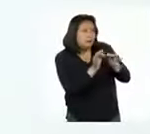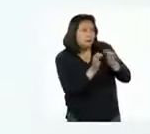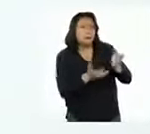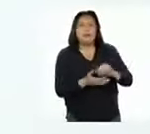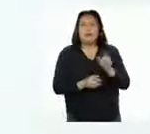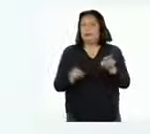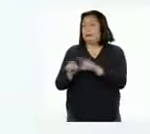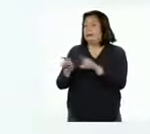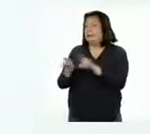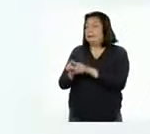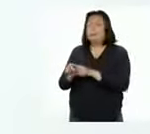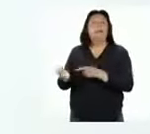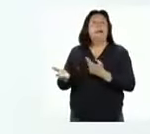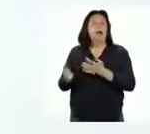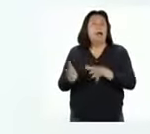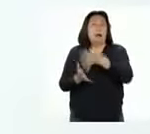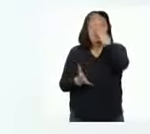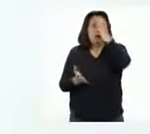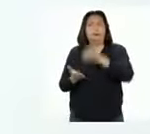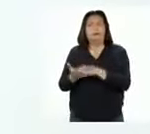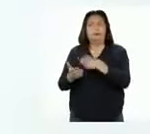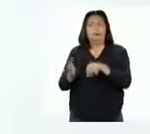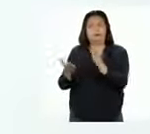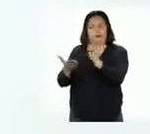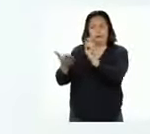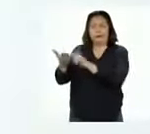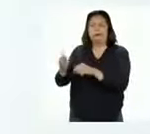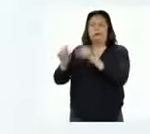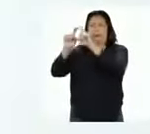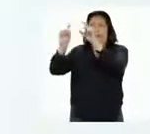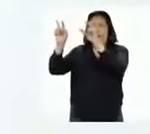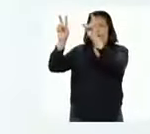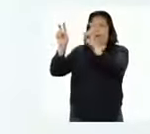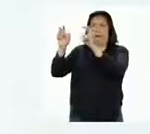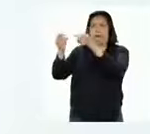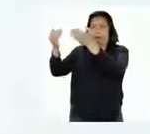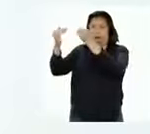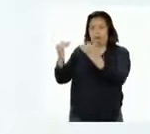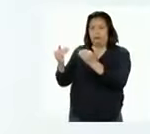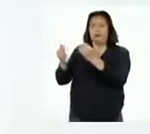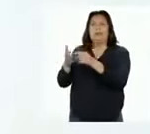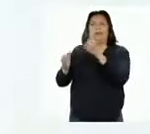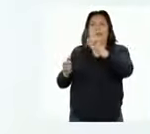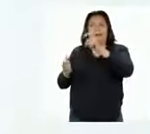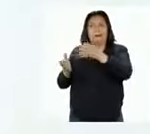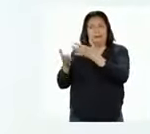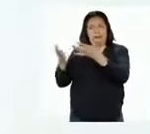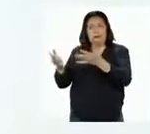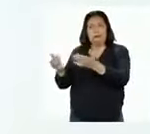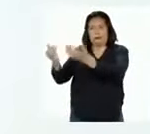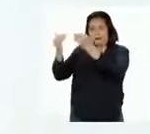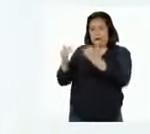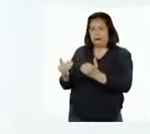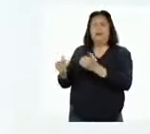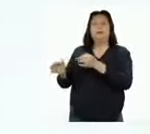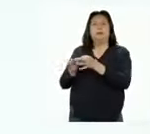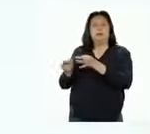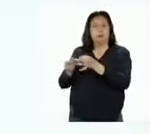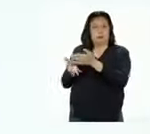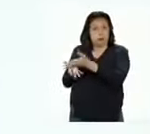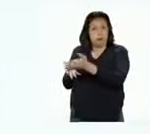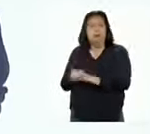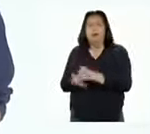Además, aprendimos que estos textos tienen unas partes que son título, elementos necesarios e instrucciones.